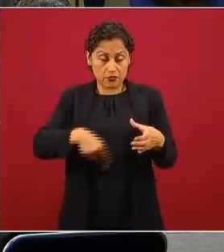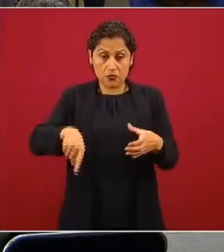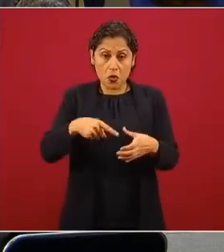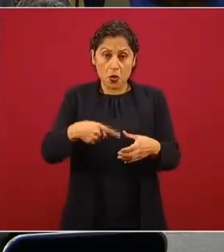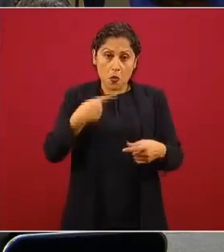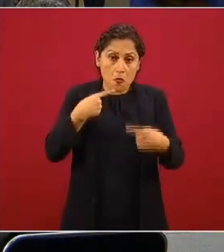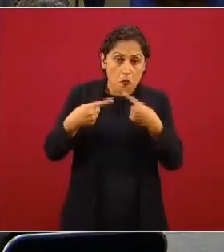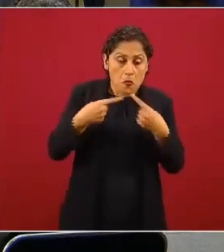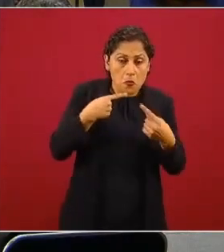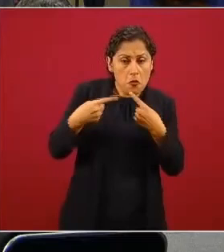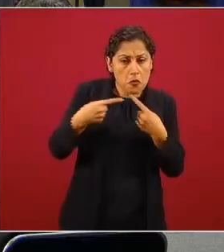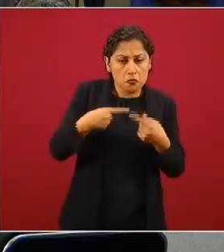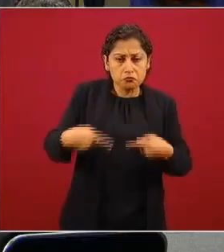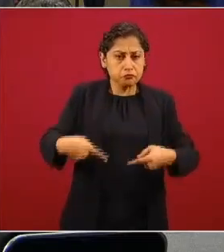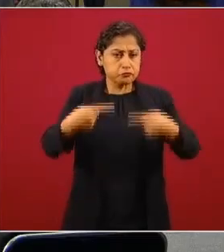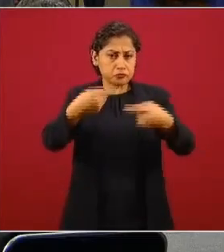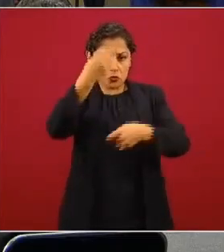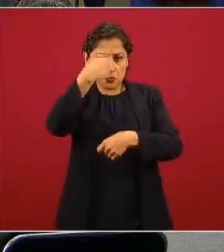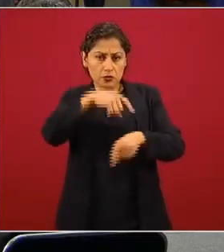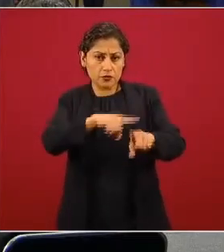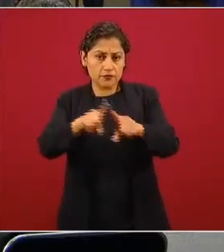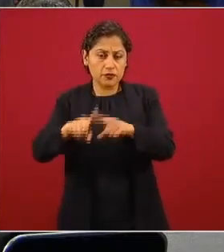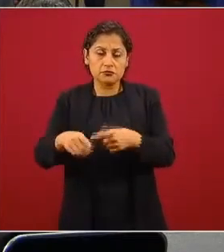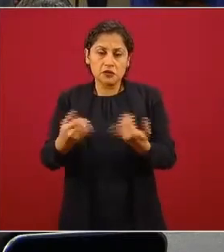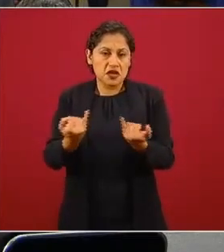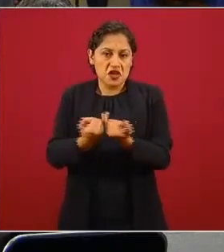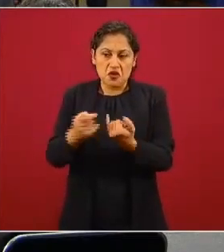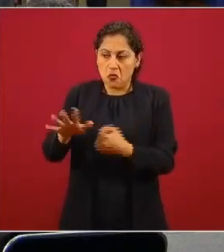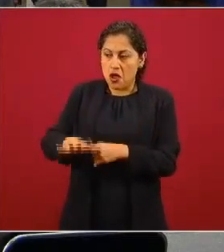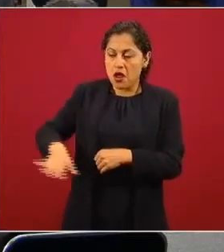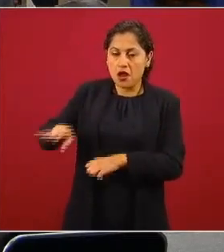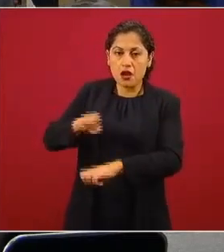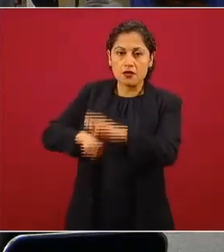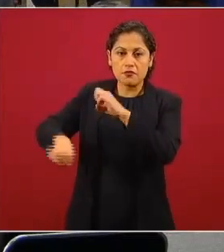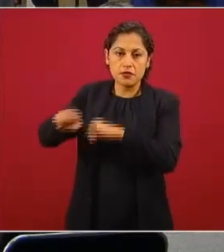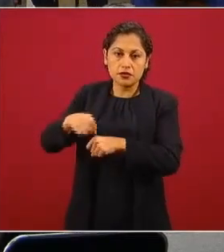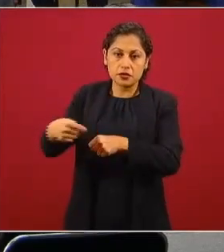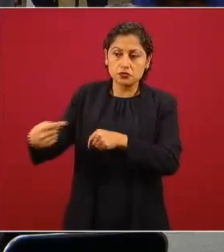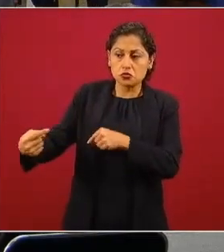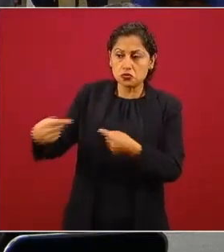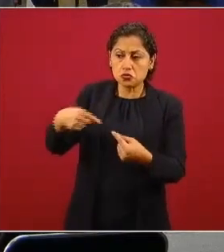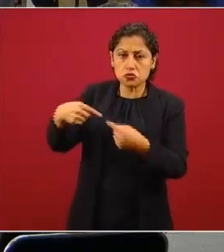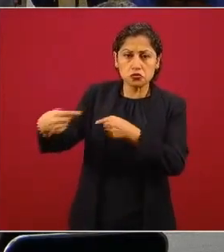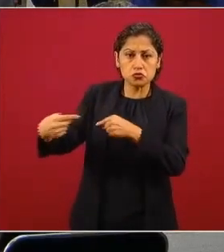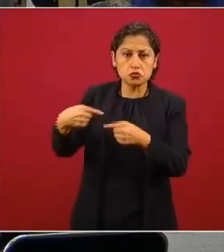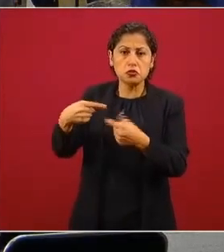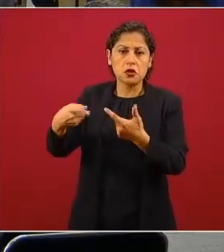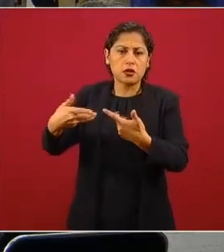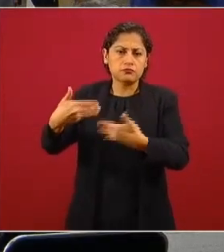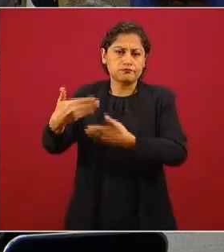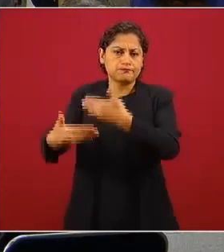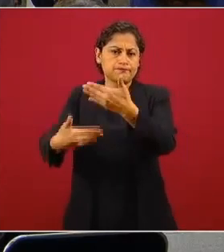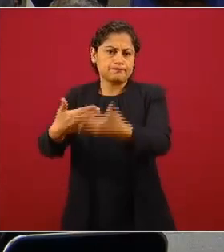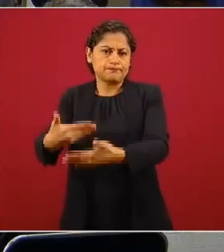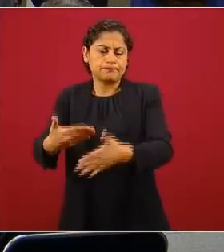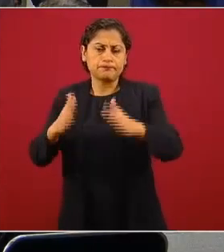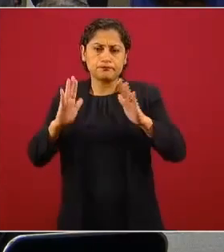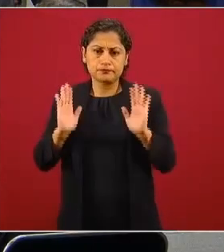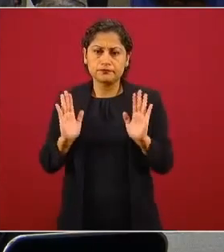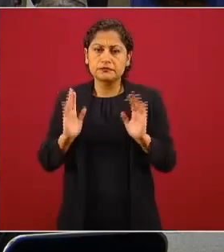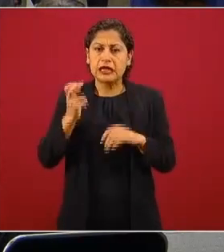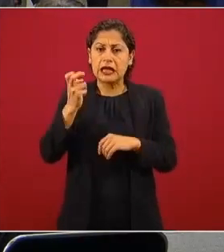pero lo importante es que podamos conciliar,